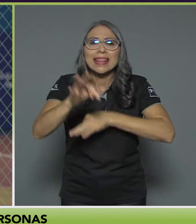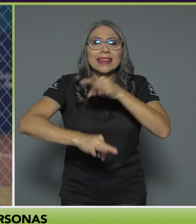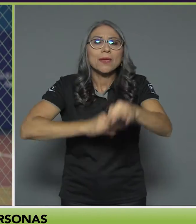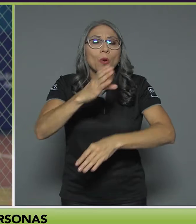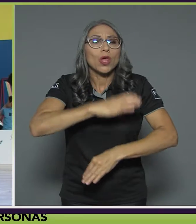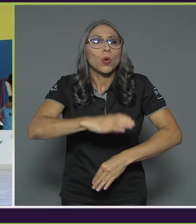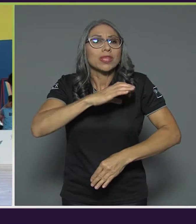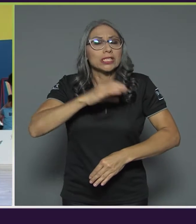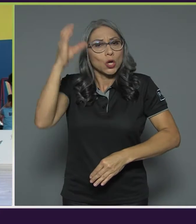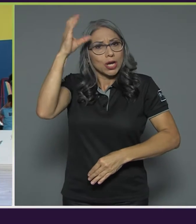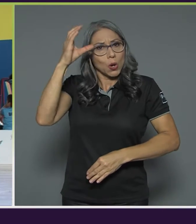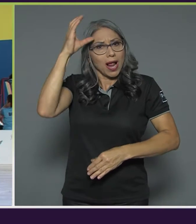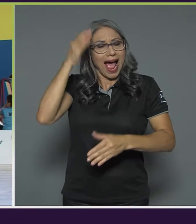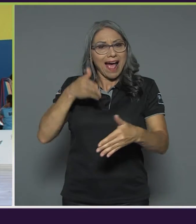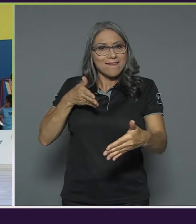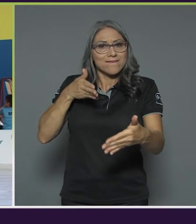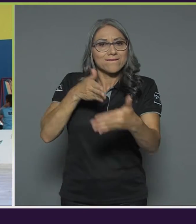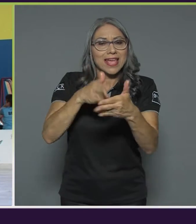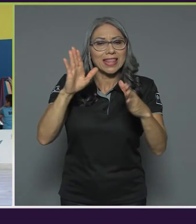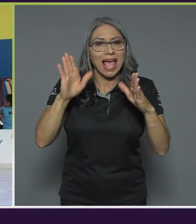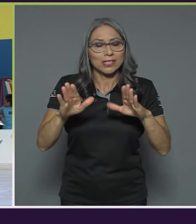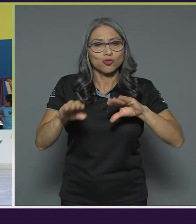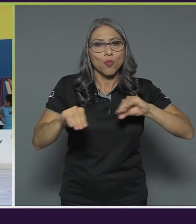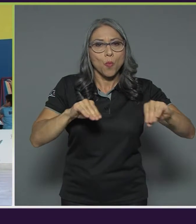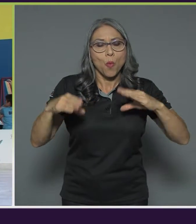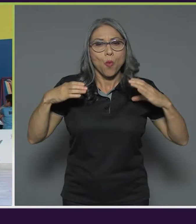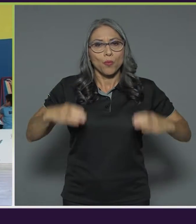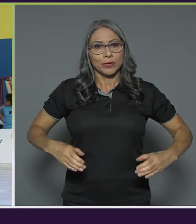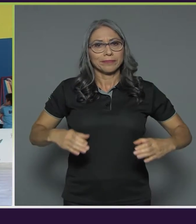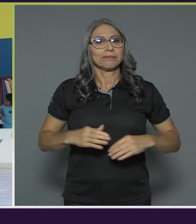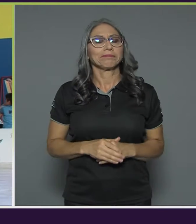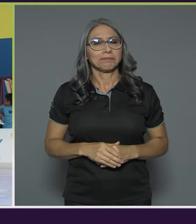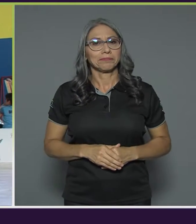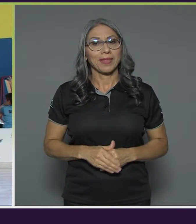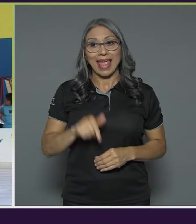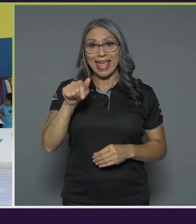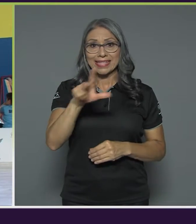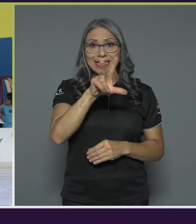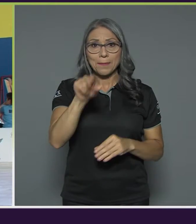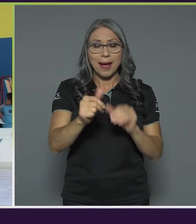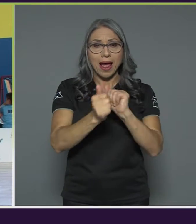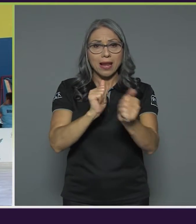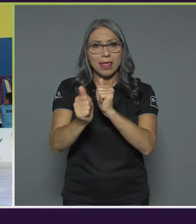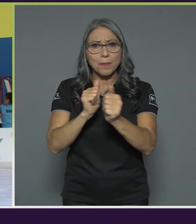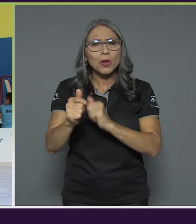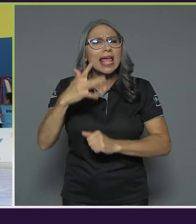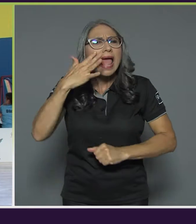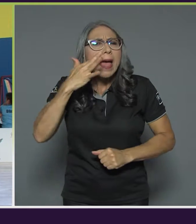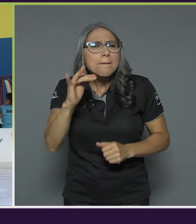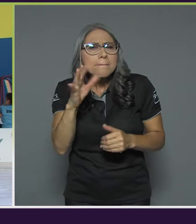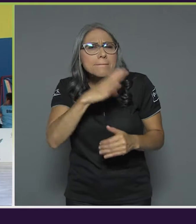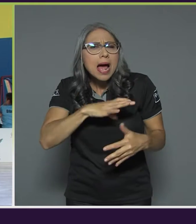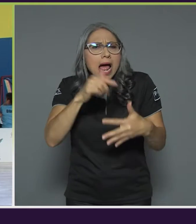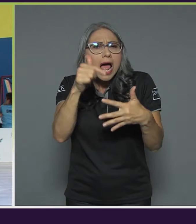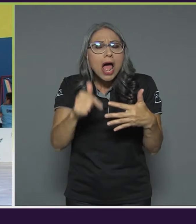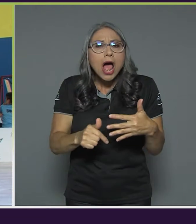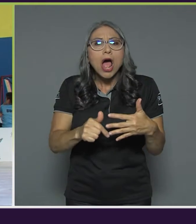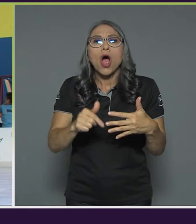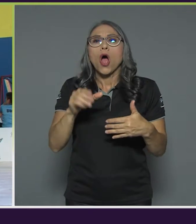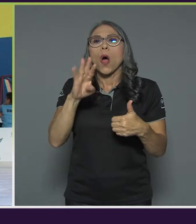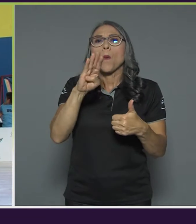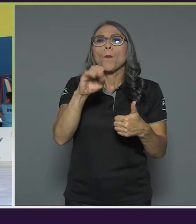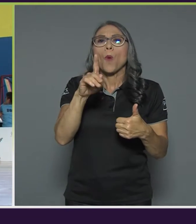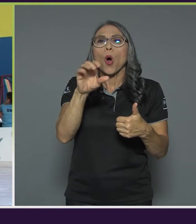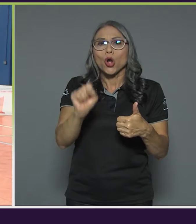que afecte a su función motora. Este paradeporte tiene similitudes con los bolos, los bolos